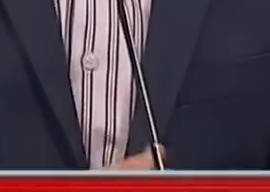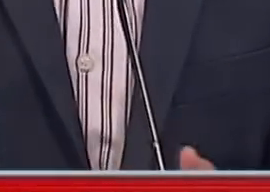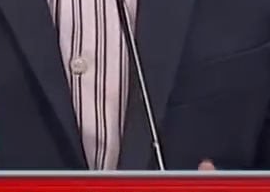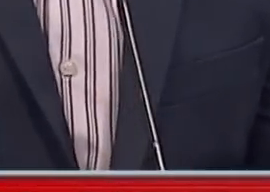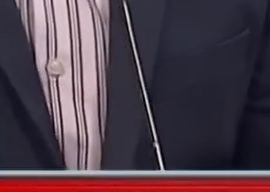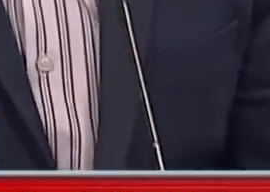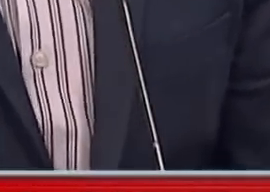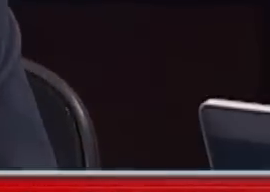mañana. Hasta mañana. Chao. Chao. Chao.